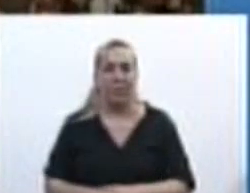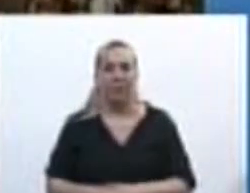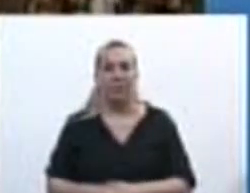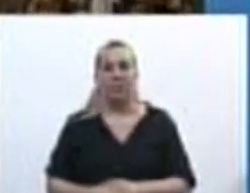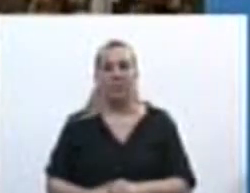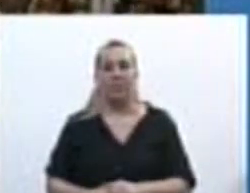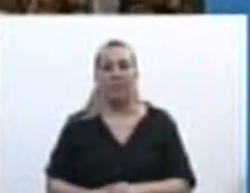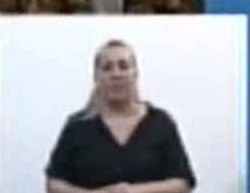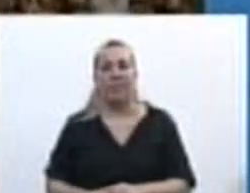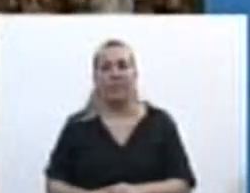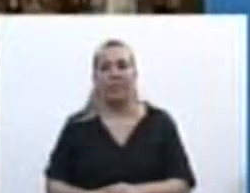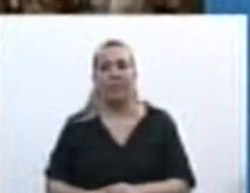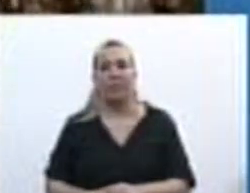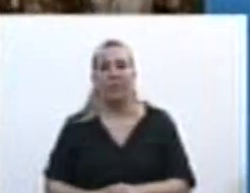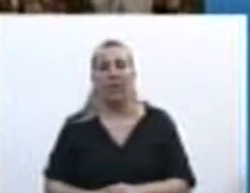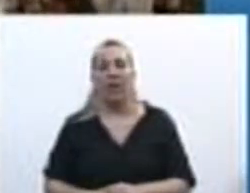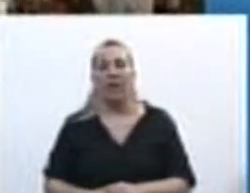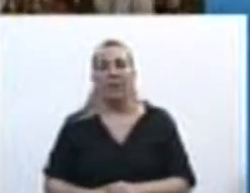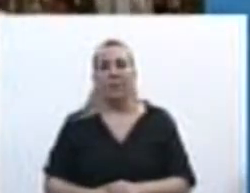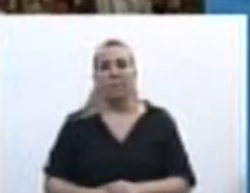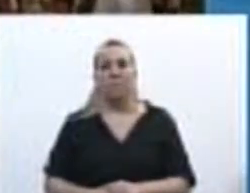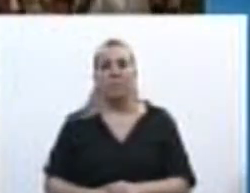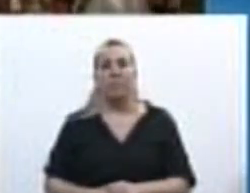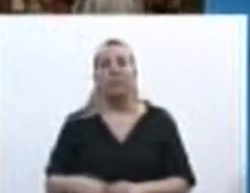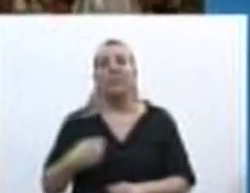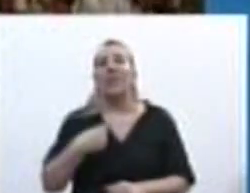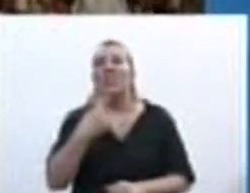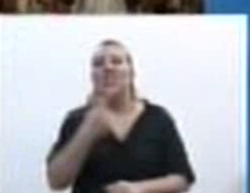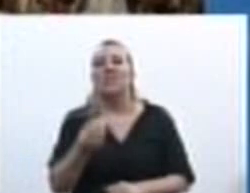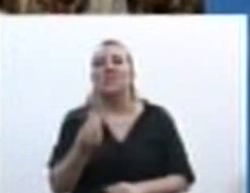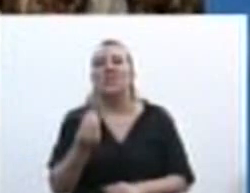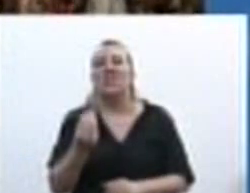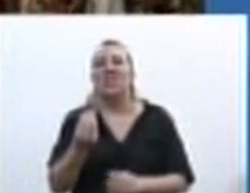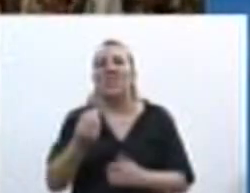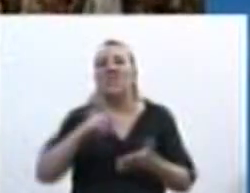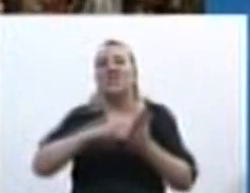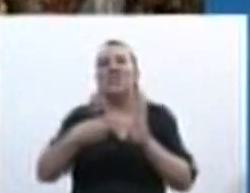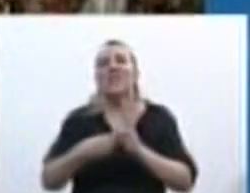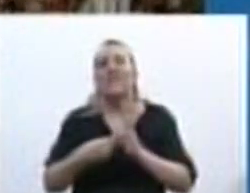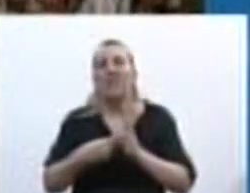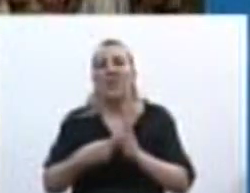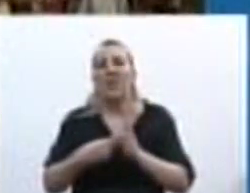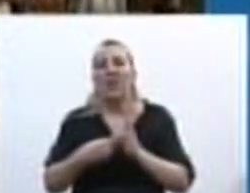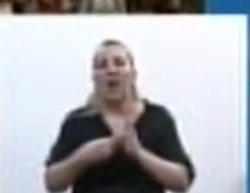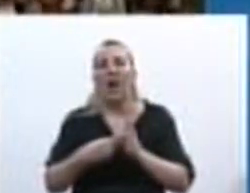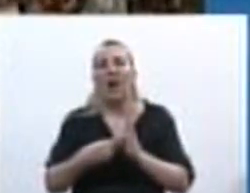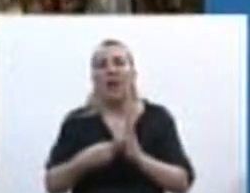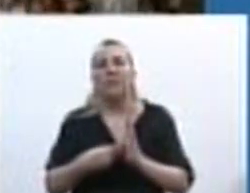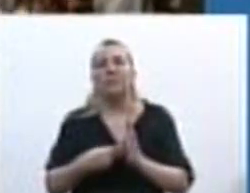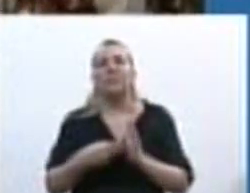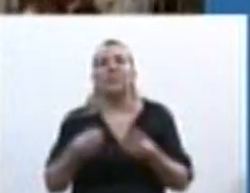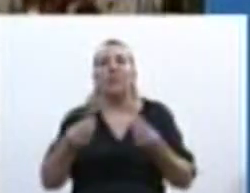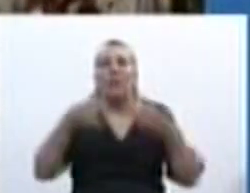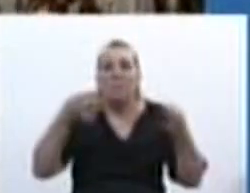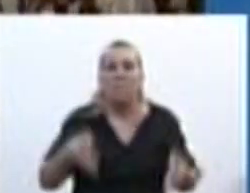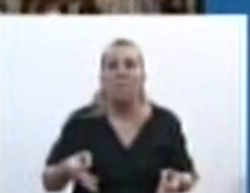Y decía que lo que significa lo que es lo moral, lo inmoral,